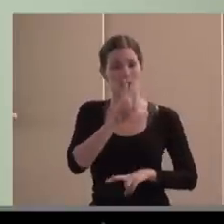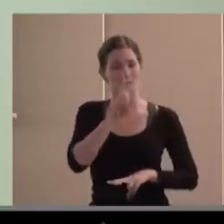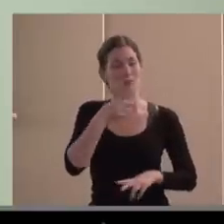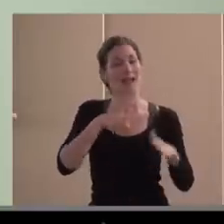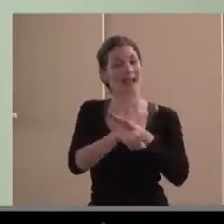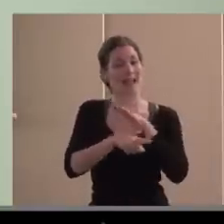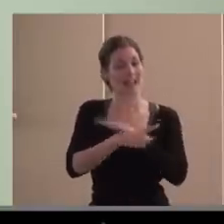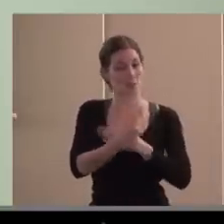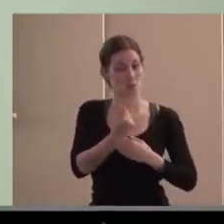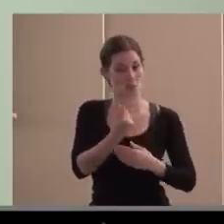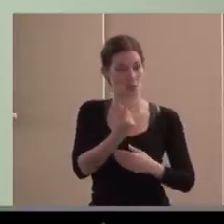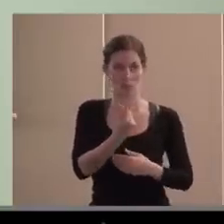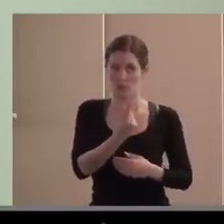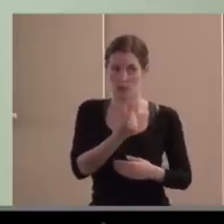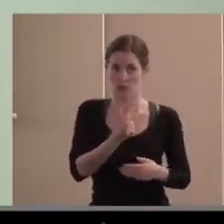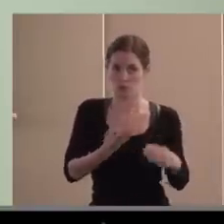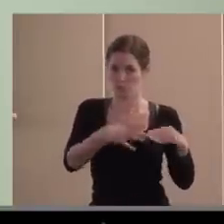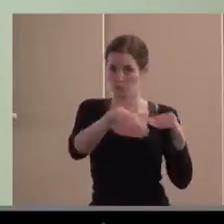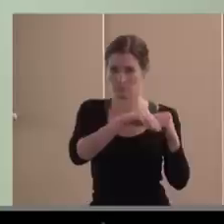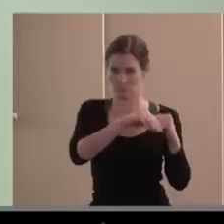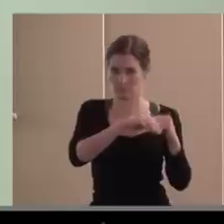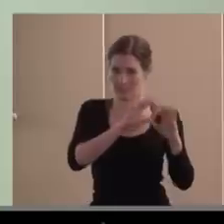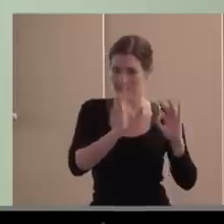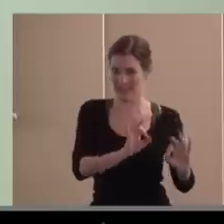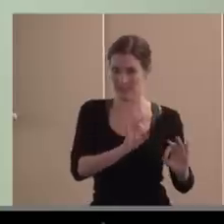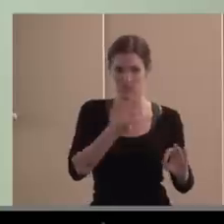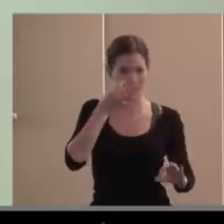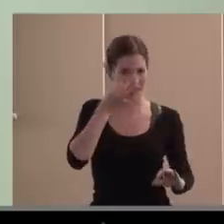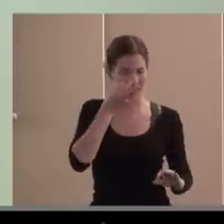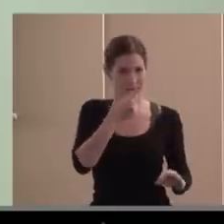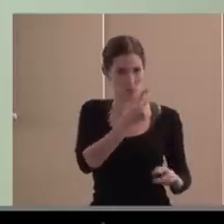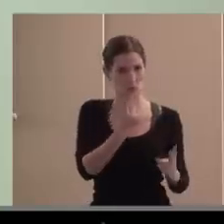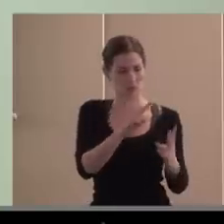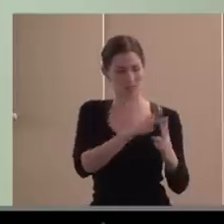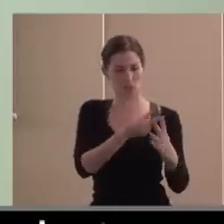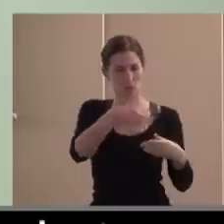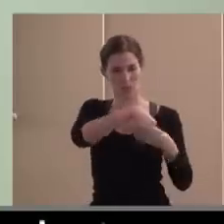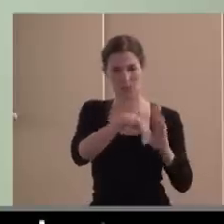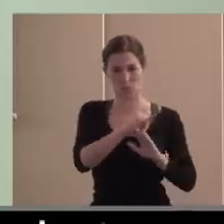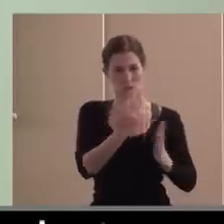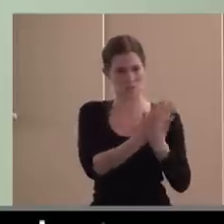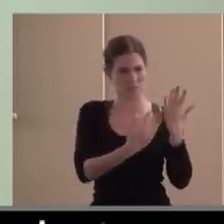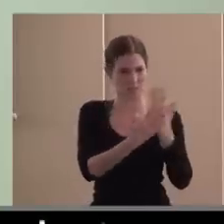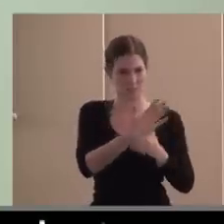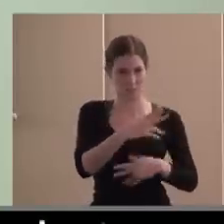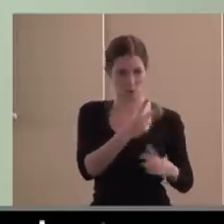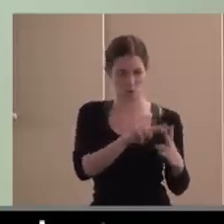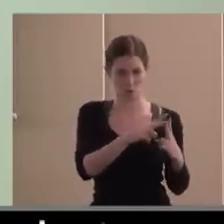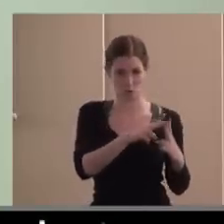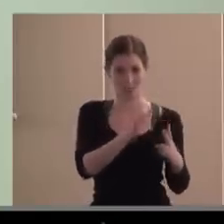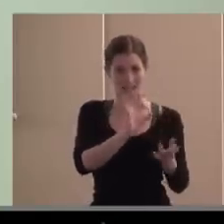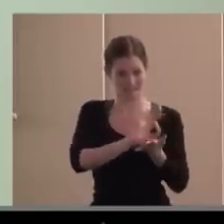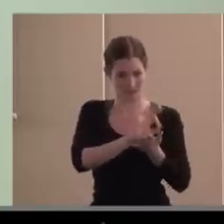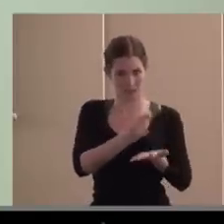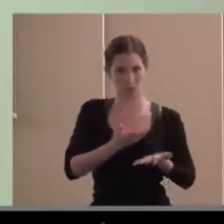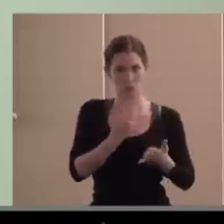elemento prestacional, eso es una realidad, somos un modelo mixto, y dentro de ese modelo prestacional creo que hay como